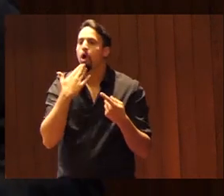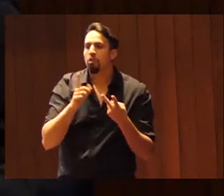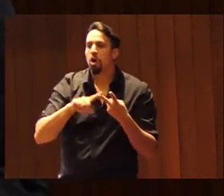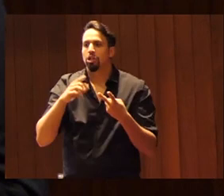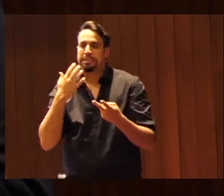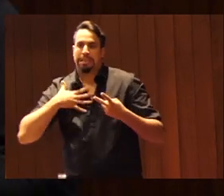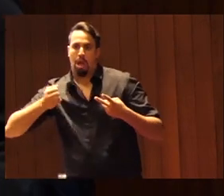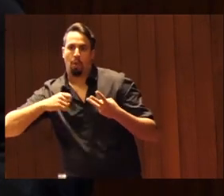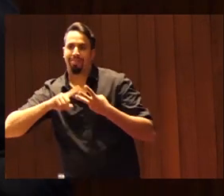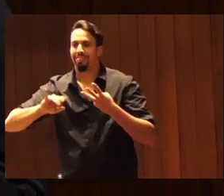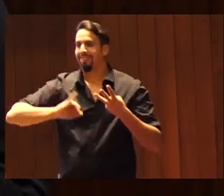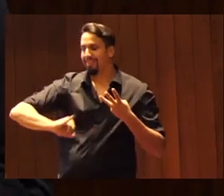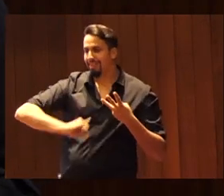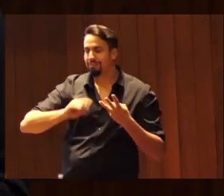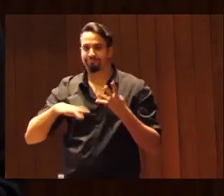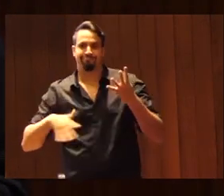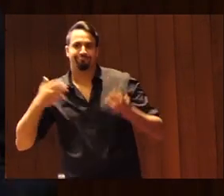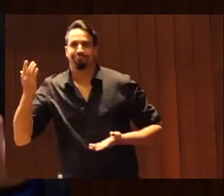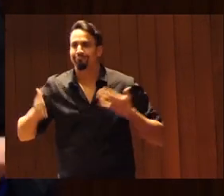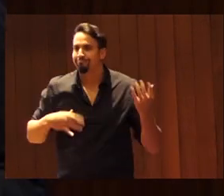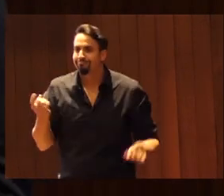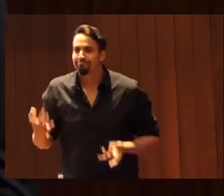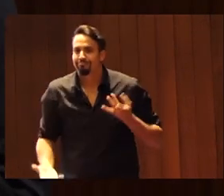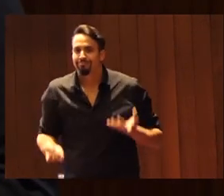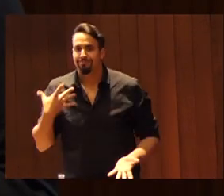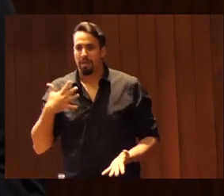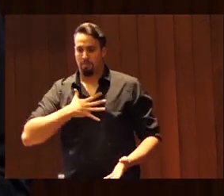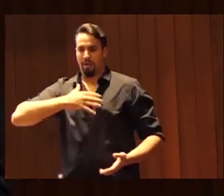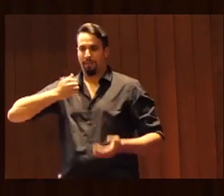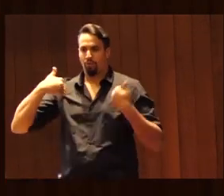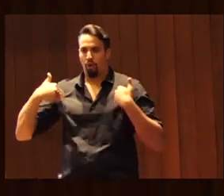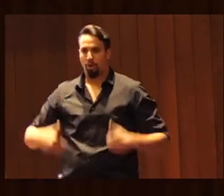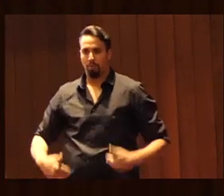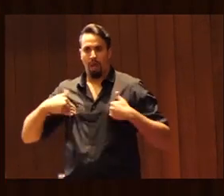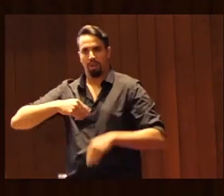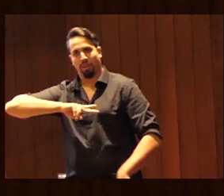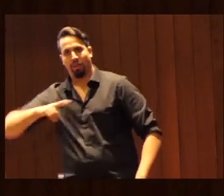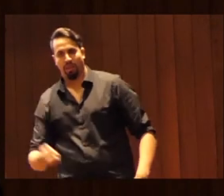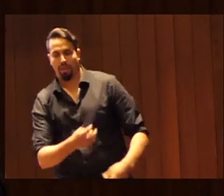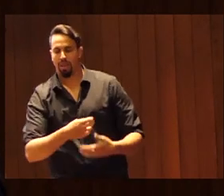diversión, espontaneidad, empoderamiento corporal, etcétera, etcétera.